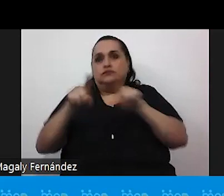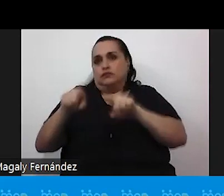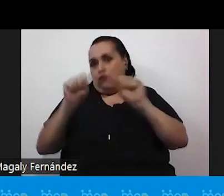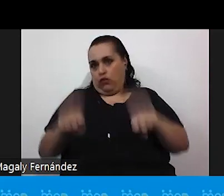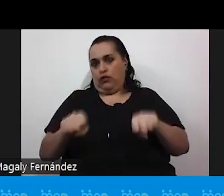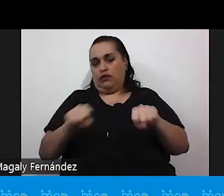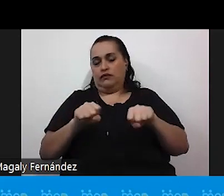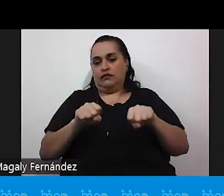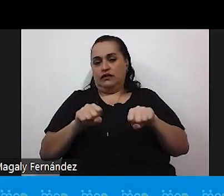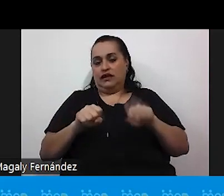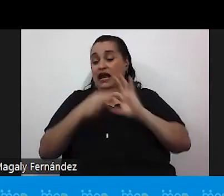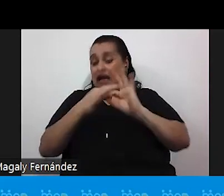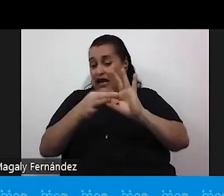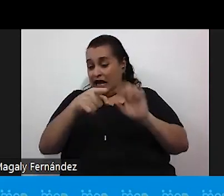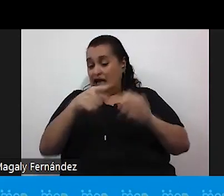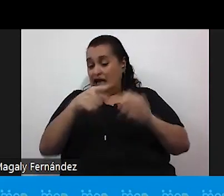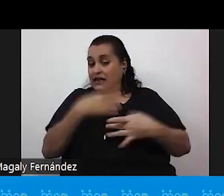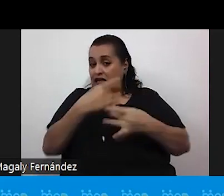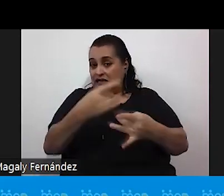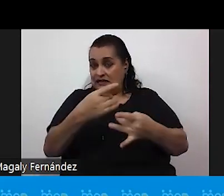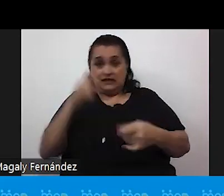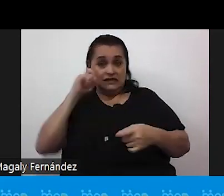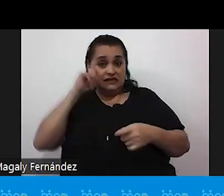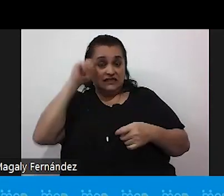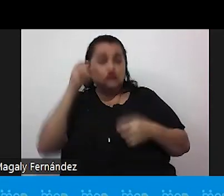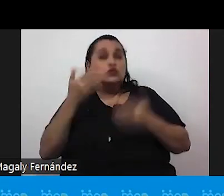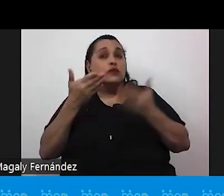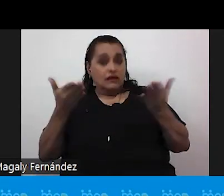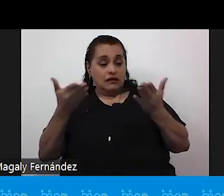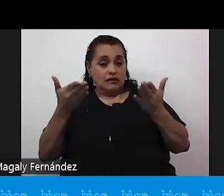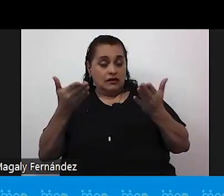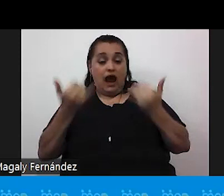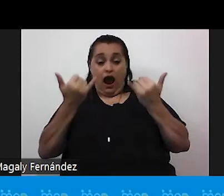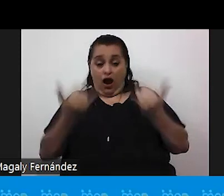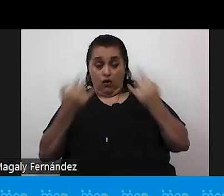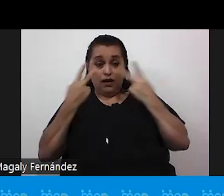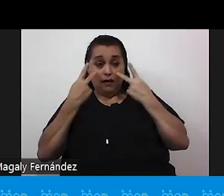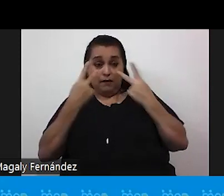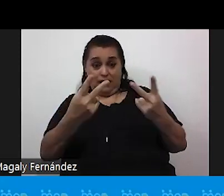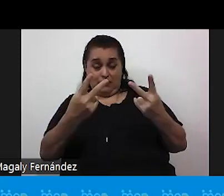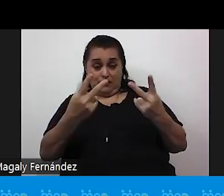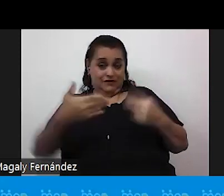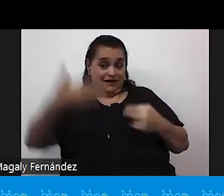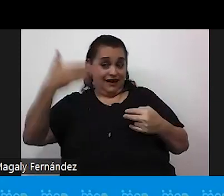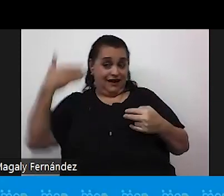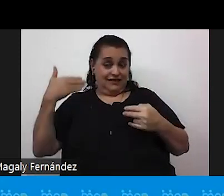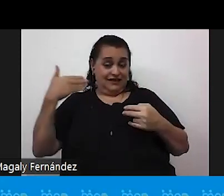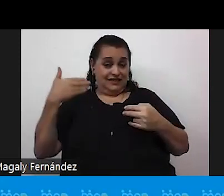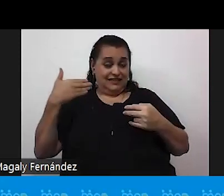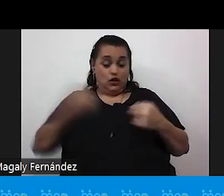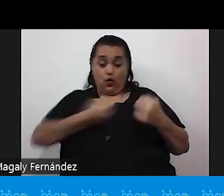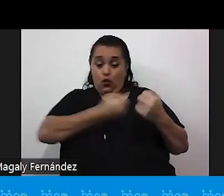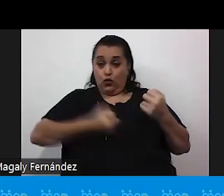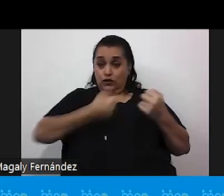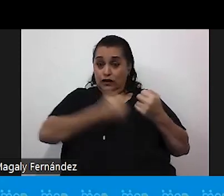Y con eso es interesante del sexo, porque ahora que veíamos en la filmina anterior un ultrasonido,